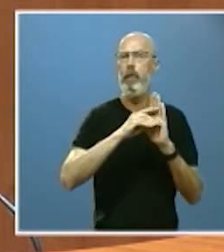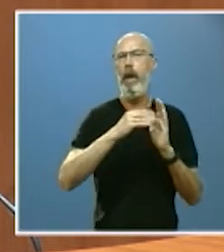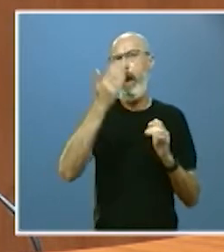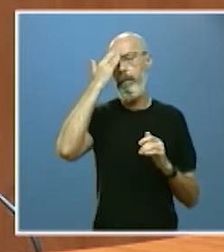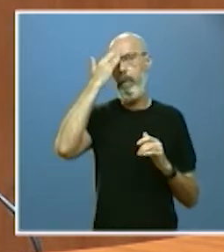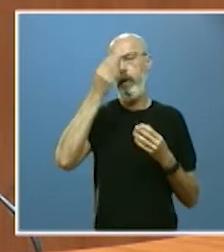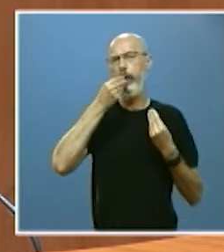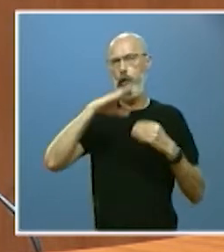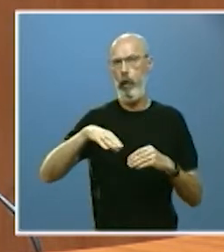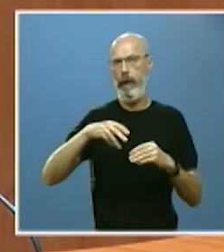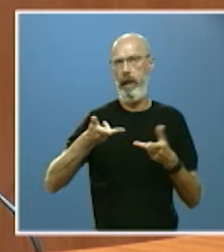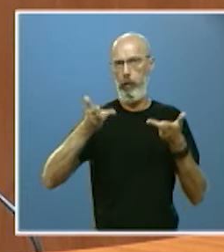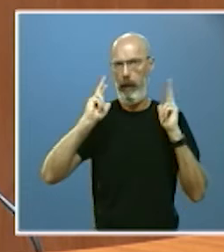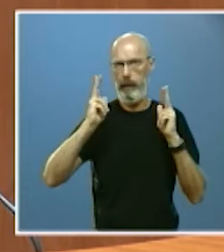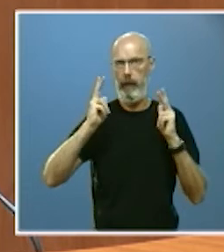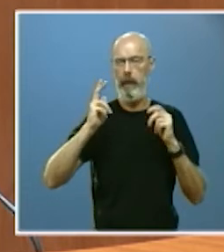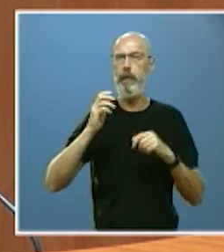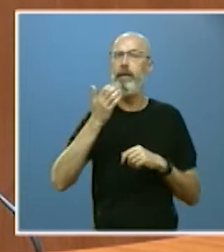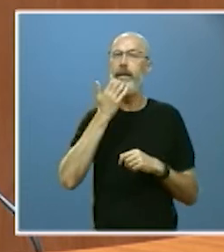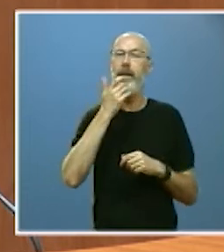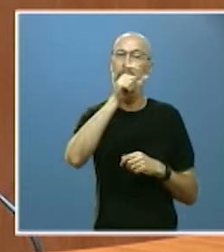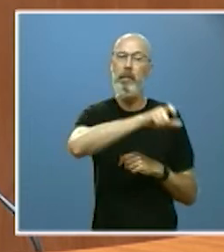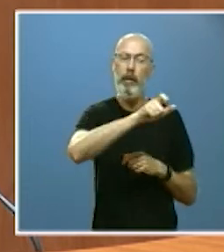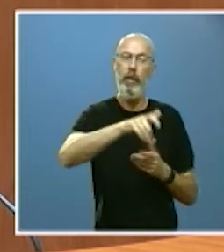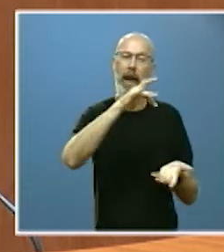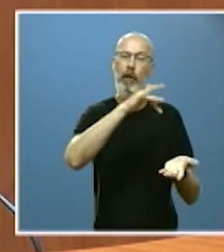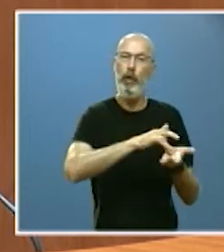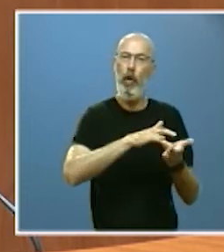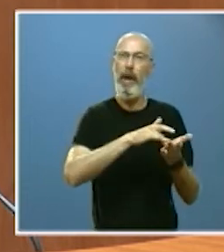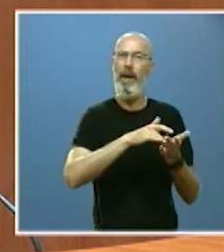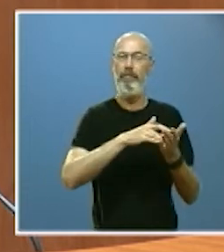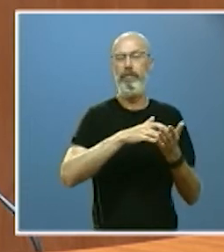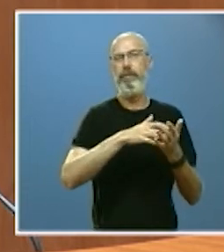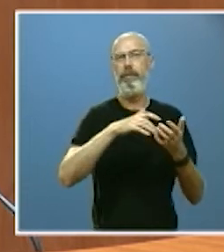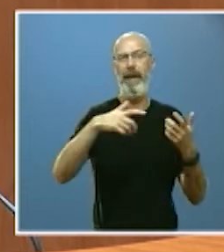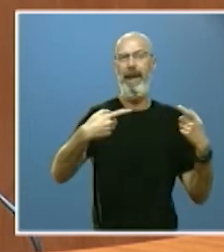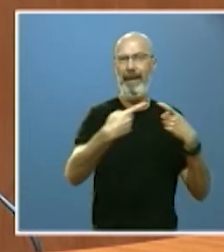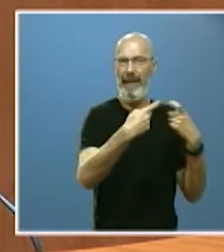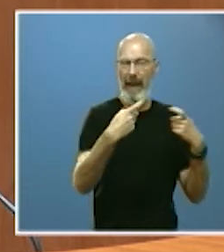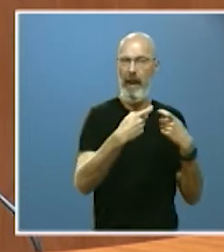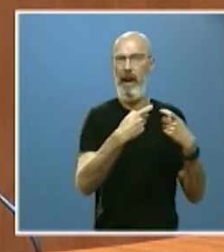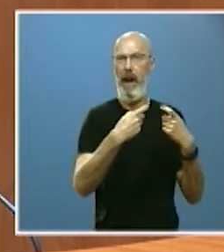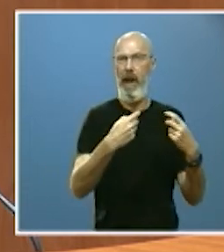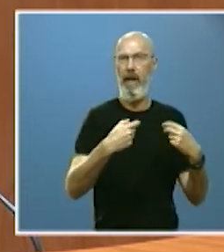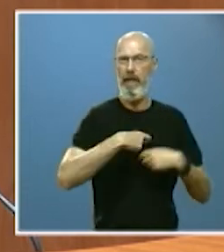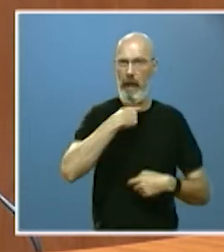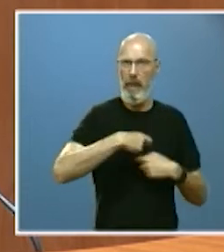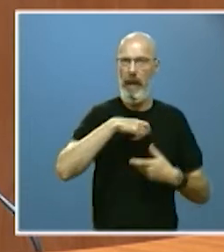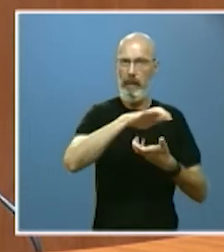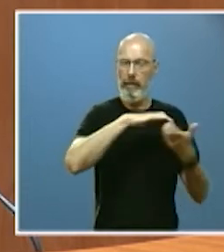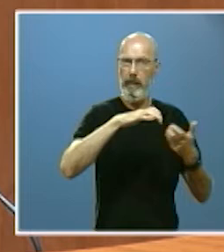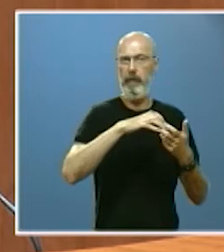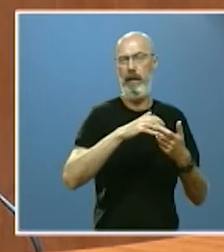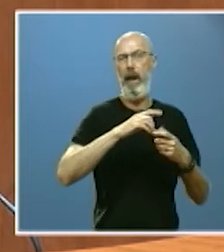democrática que honra a quienes padecieron persecución y violencia durante la guerra civil y la dictadura franquista y apoya